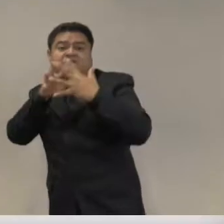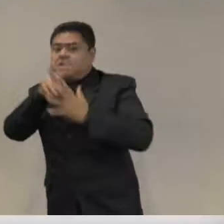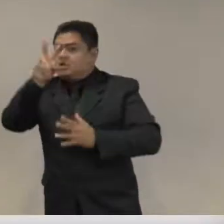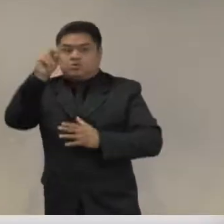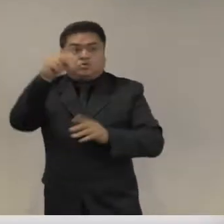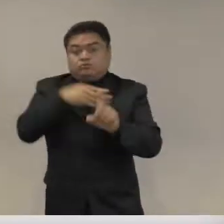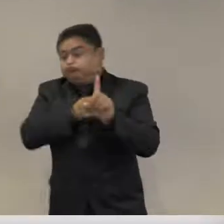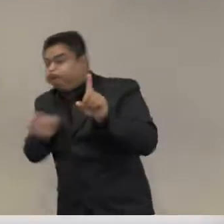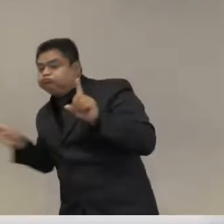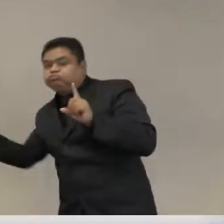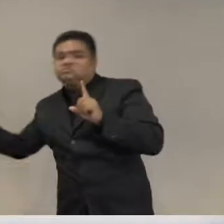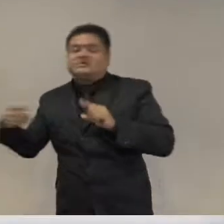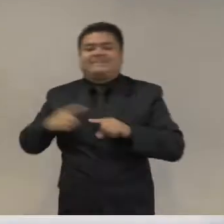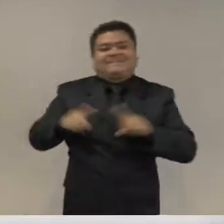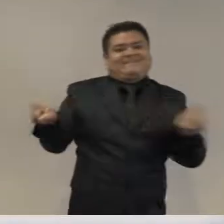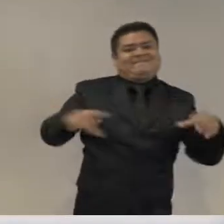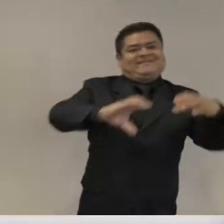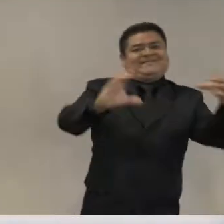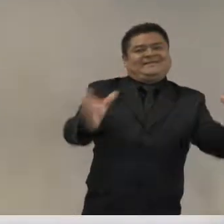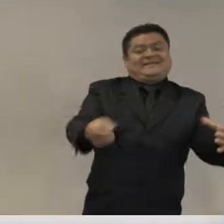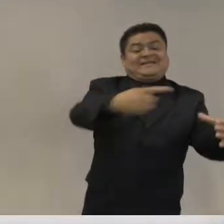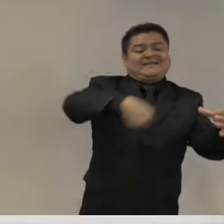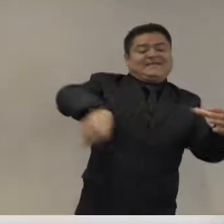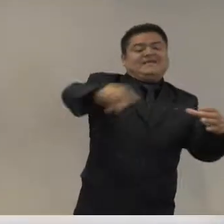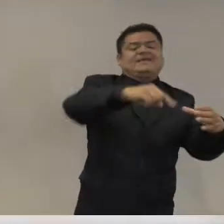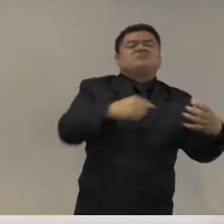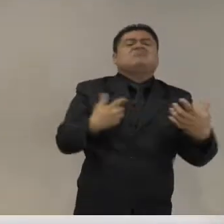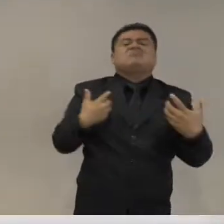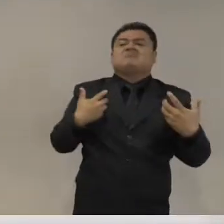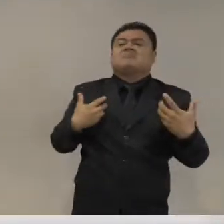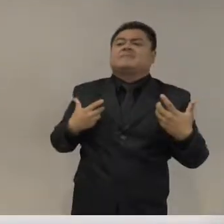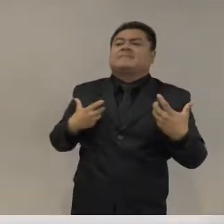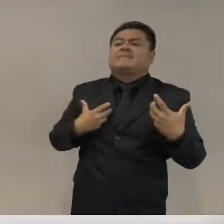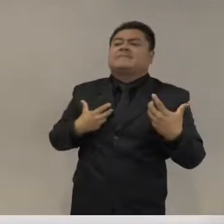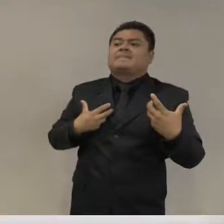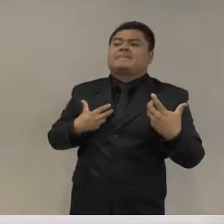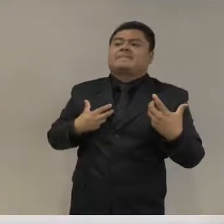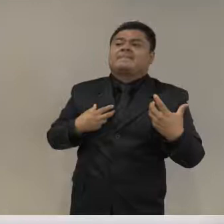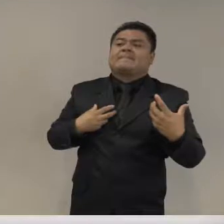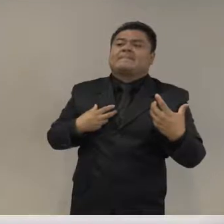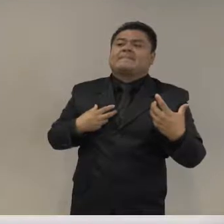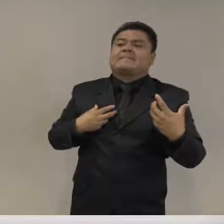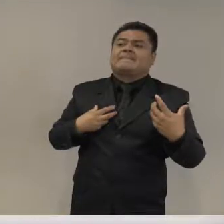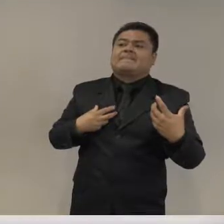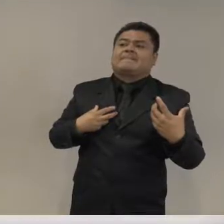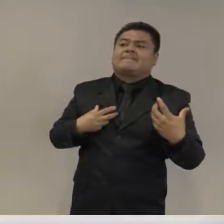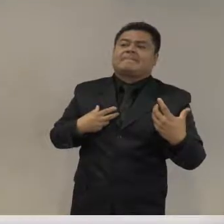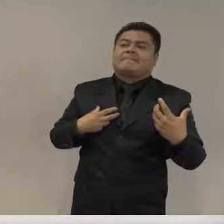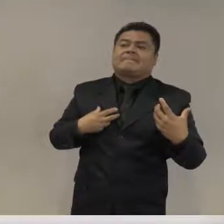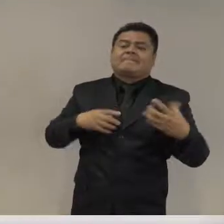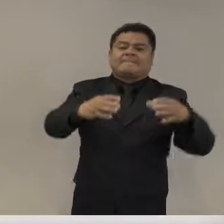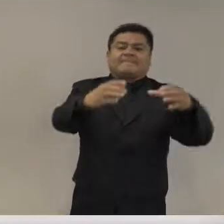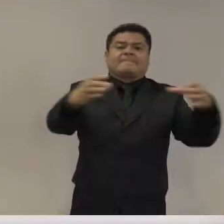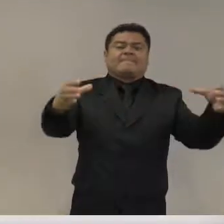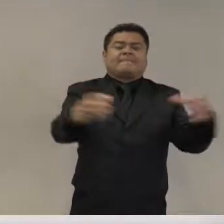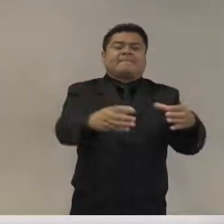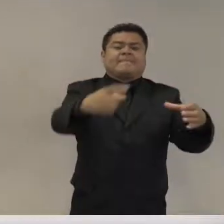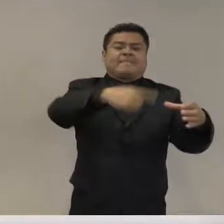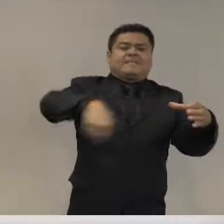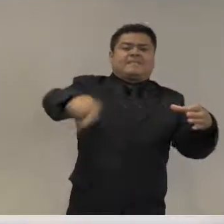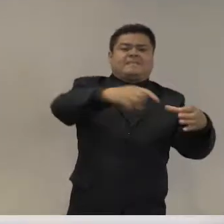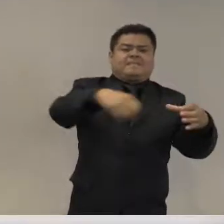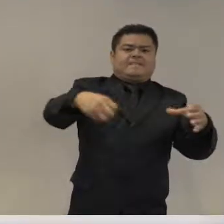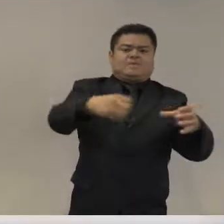el crimen organizado busca, en vez de, bueno, si un grupo de crimen organizado pelea con el Estado, ya ha perdido.